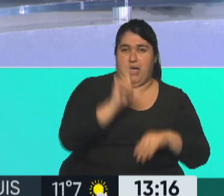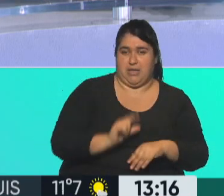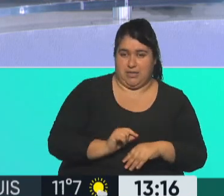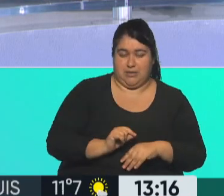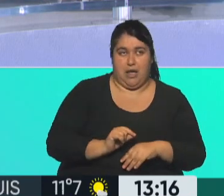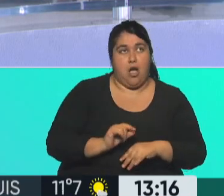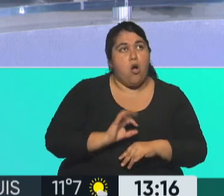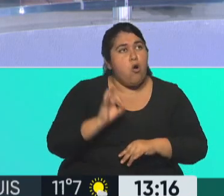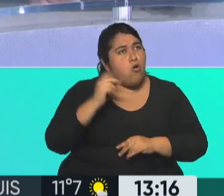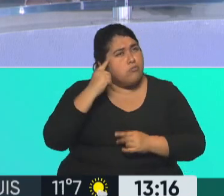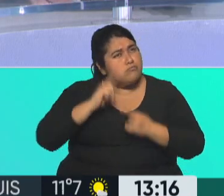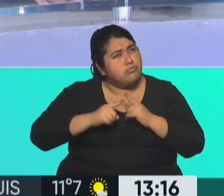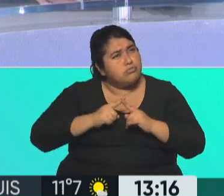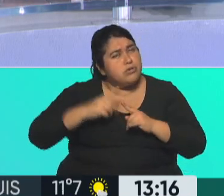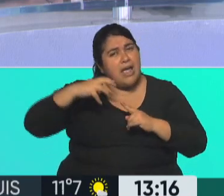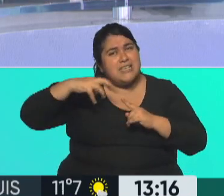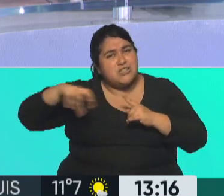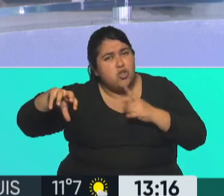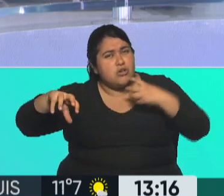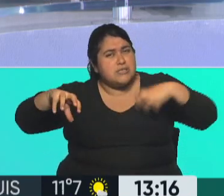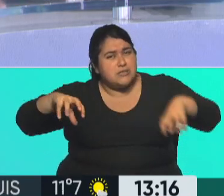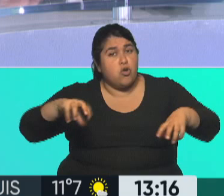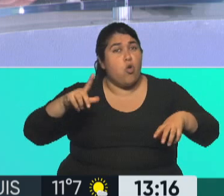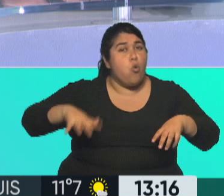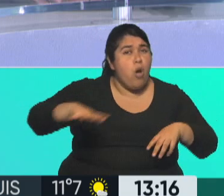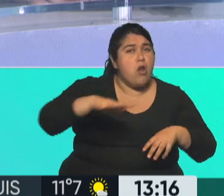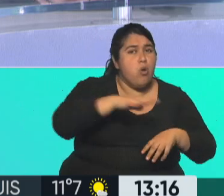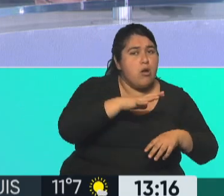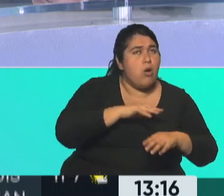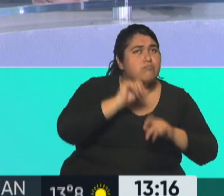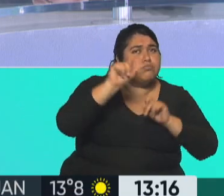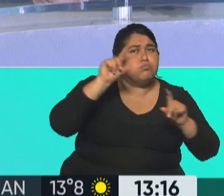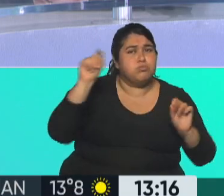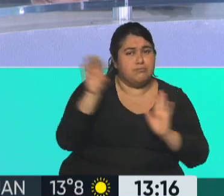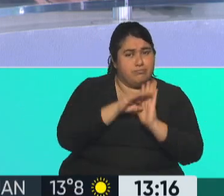en que también cada distrito pueda disponer por lo menos a algunas condiciones en particular. Gracias, Rulo. De nada.